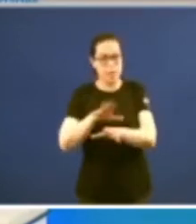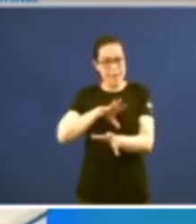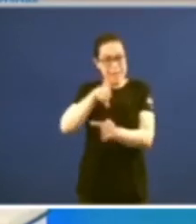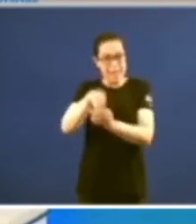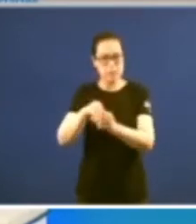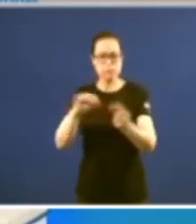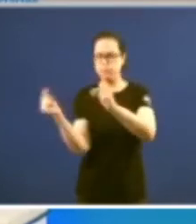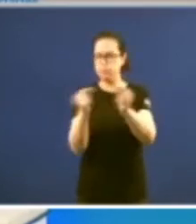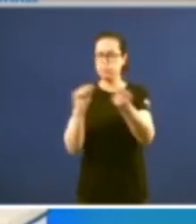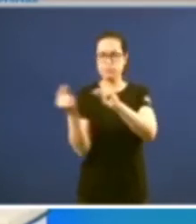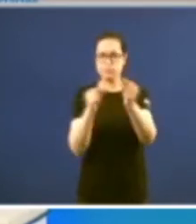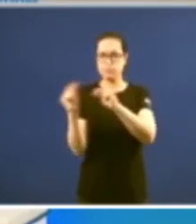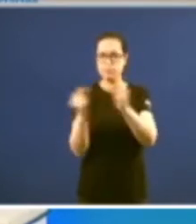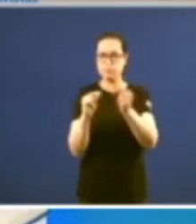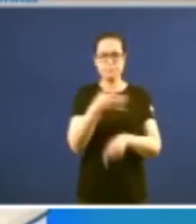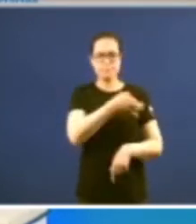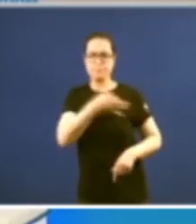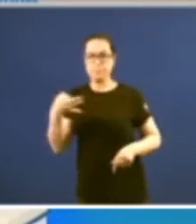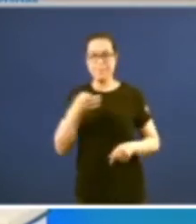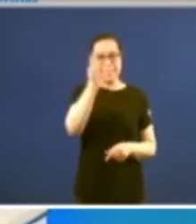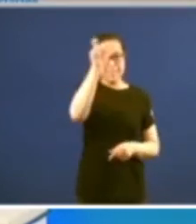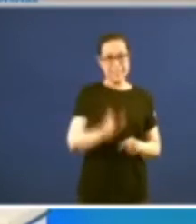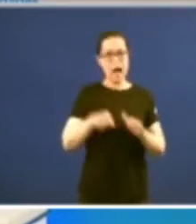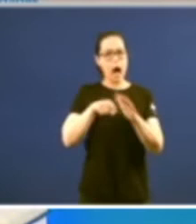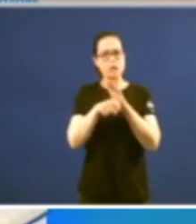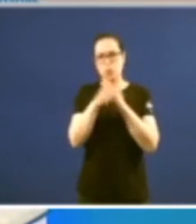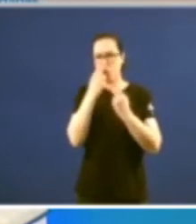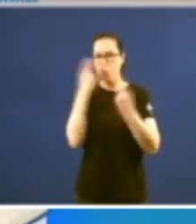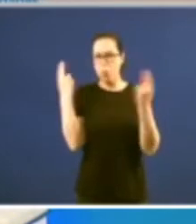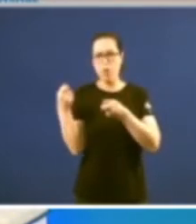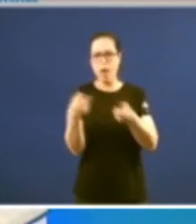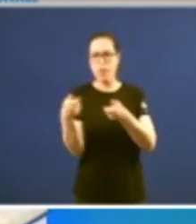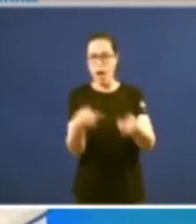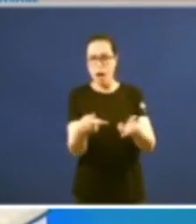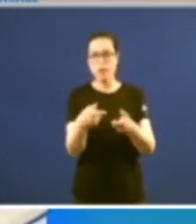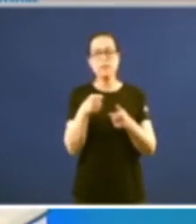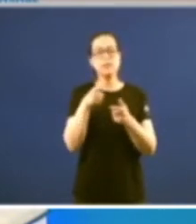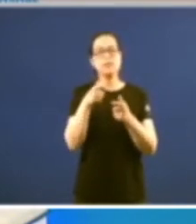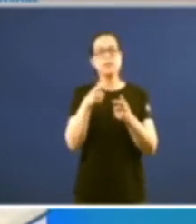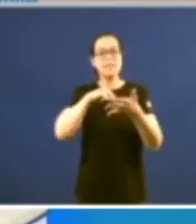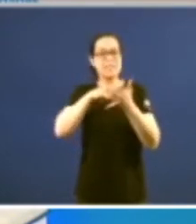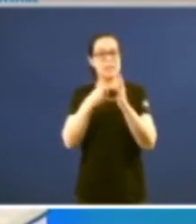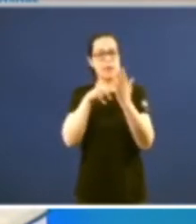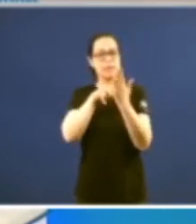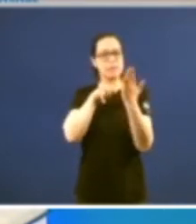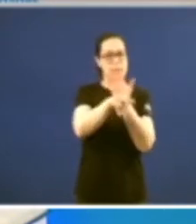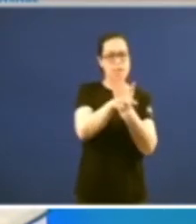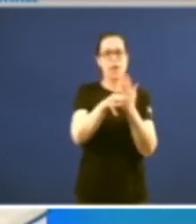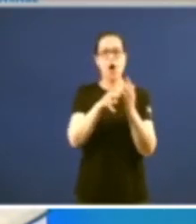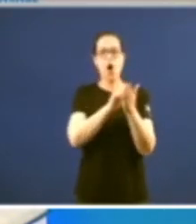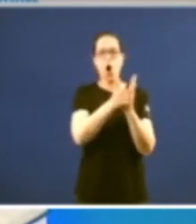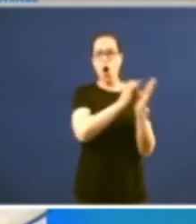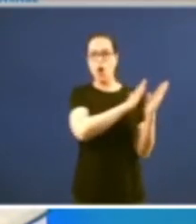gobernante la actuación del gestor público que en definitiva por un sistema de transparencia y de ordenación pone de